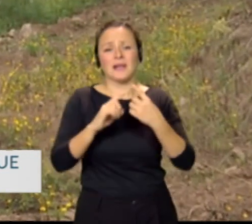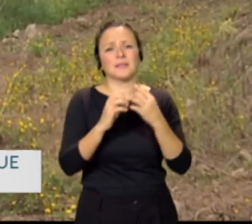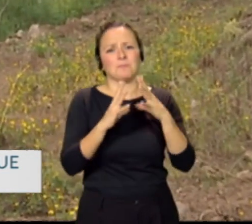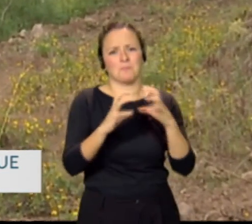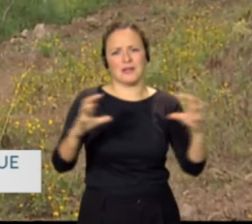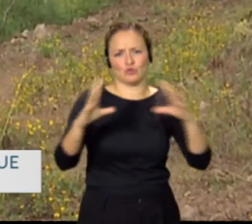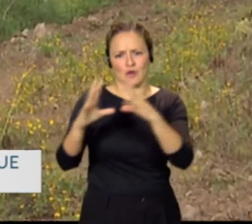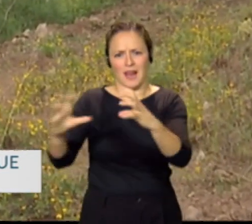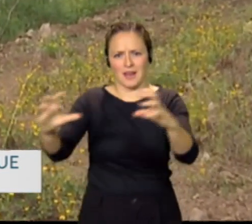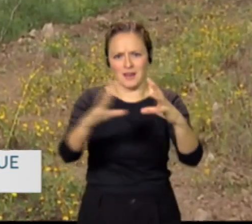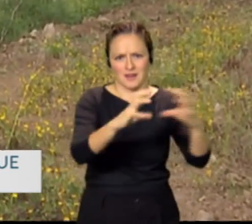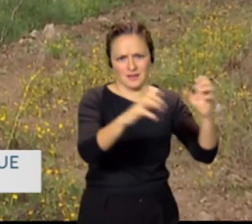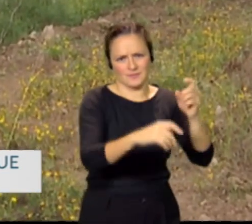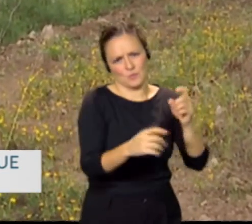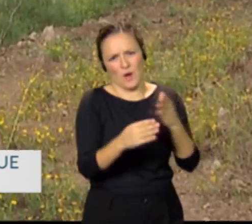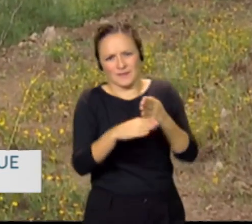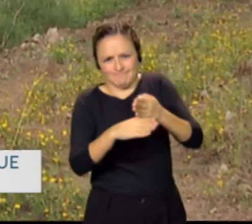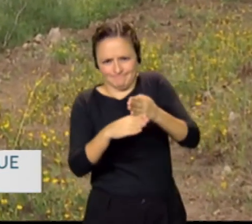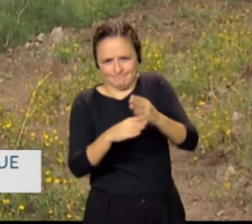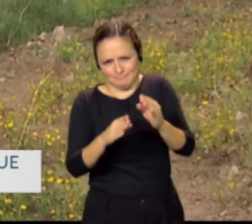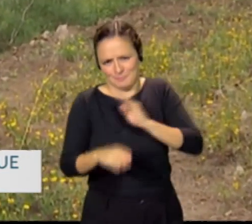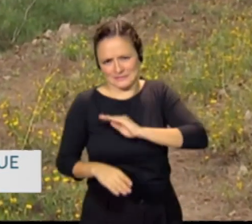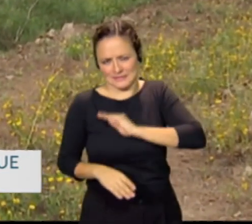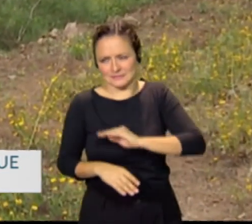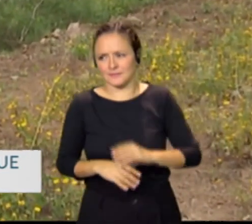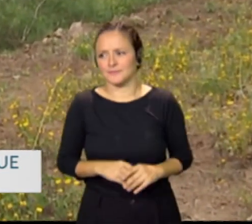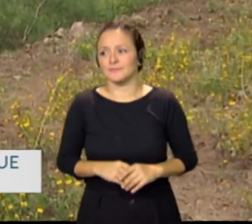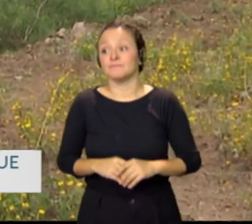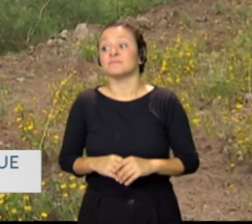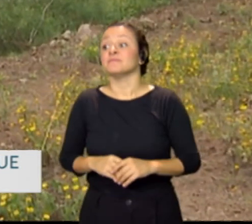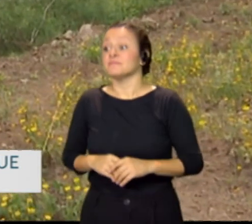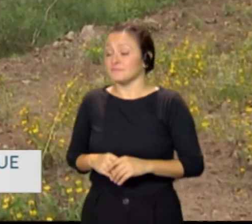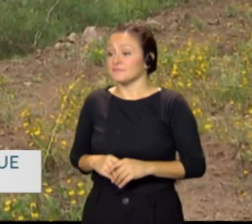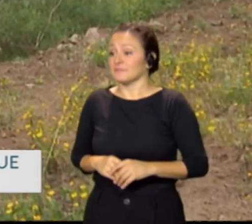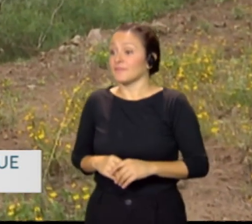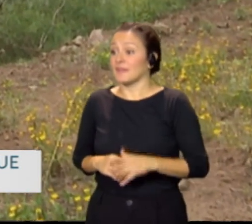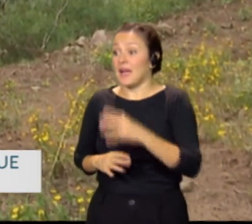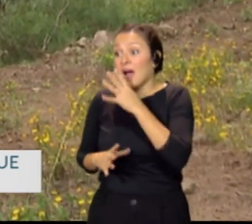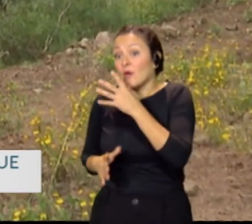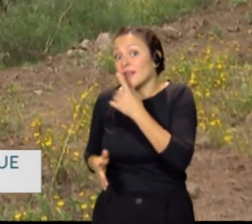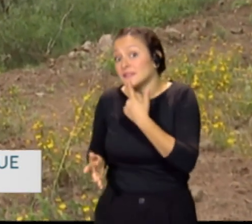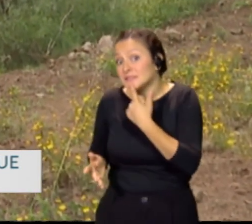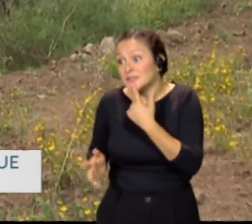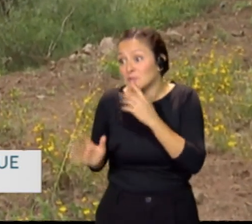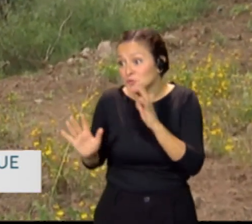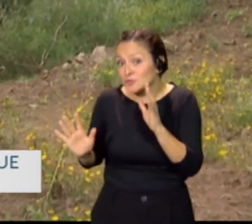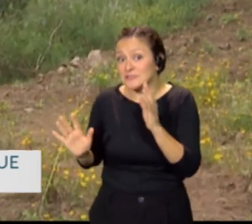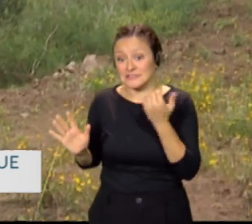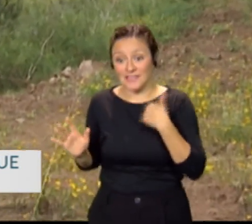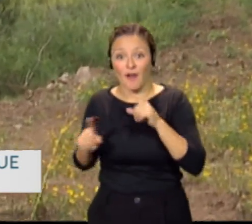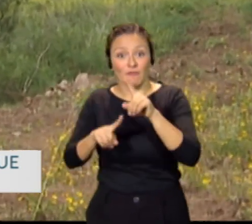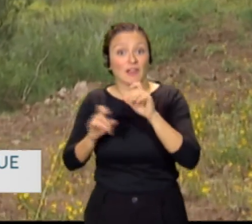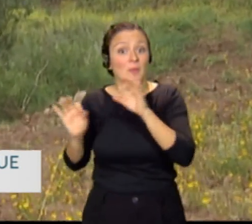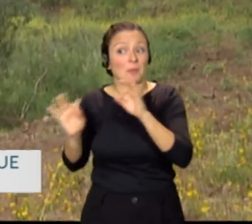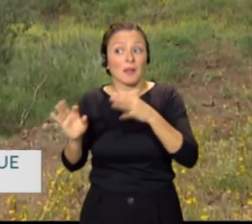matorral leñoso. Claro. ¿Ahora podemos decir que la finca se encuentra preparada para